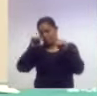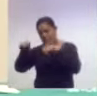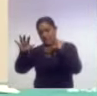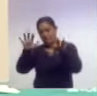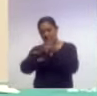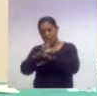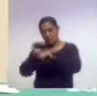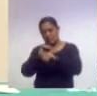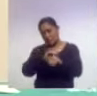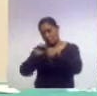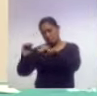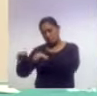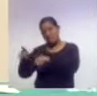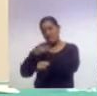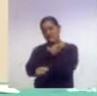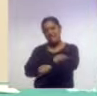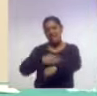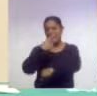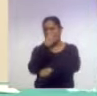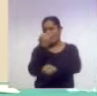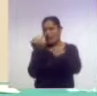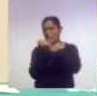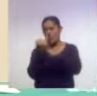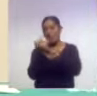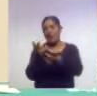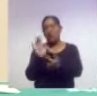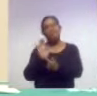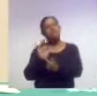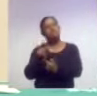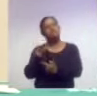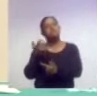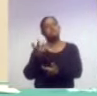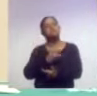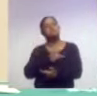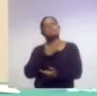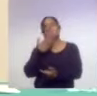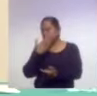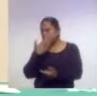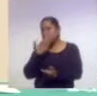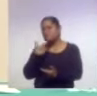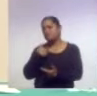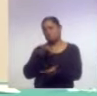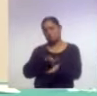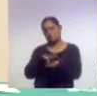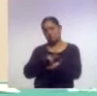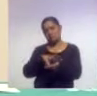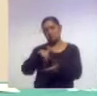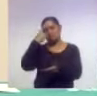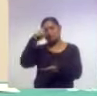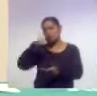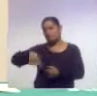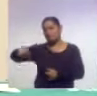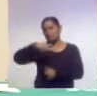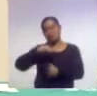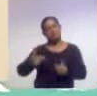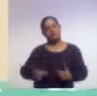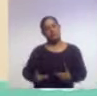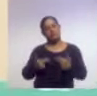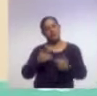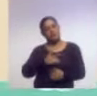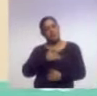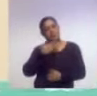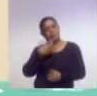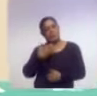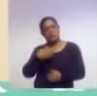familias, esa plena disposición que encontramos en el ITEA para que ellos puedan ser canalizados y puedan ser